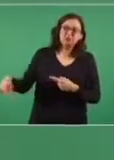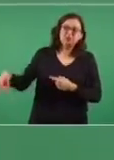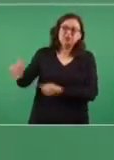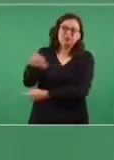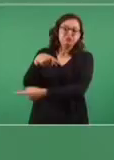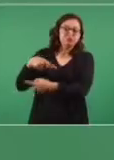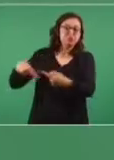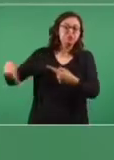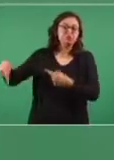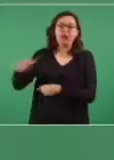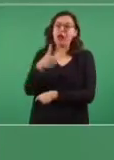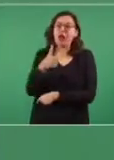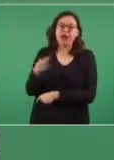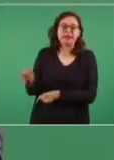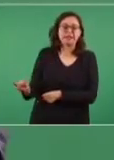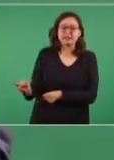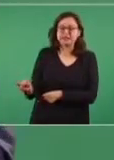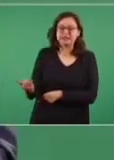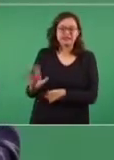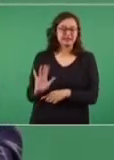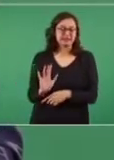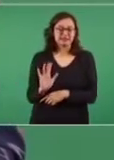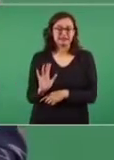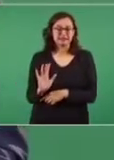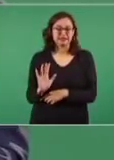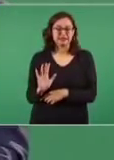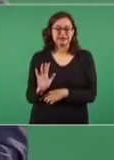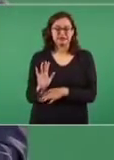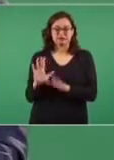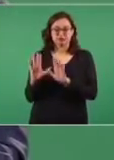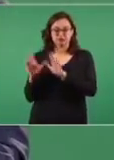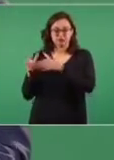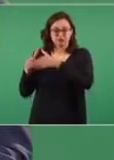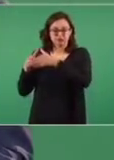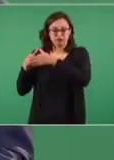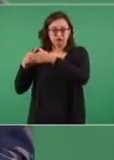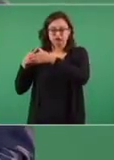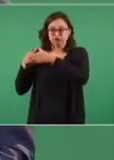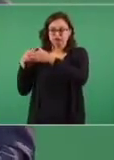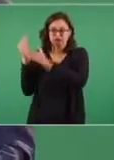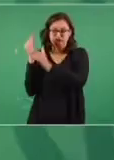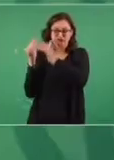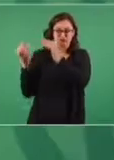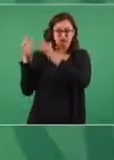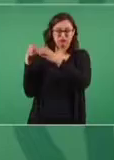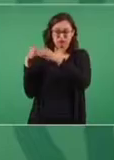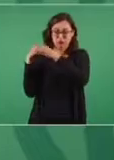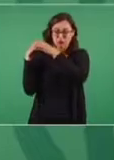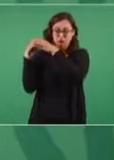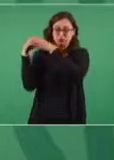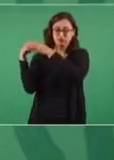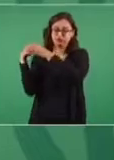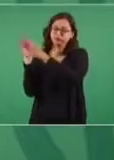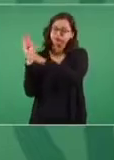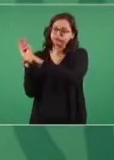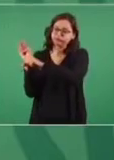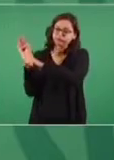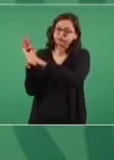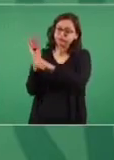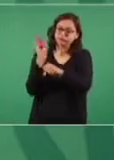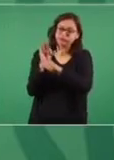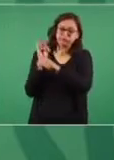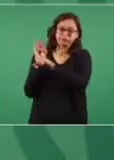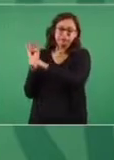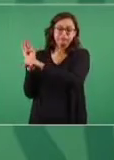entre la cúpula, arriba, se protegían unos a otros